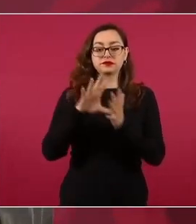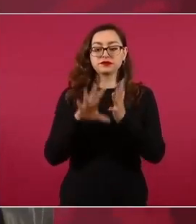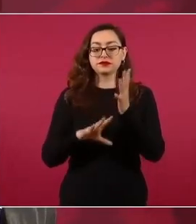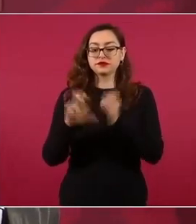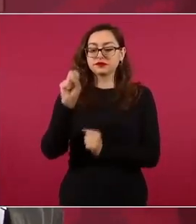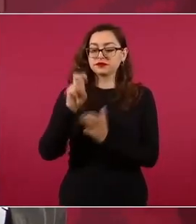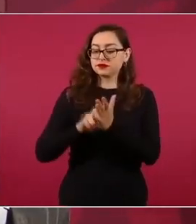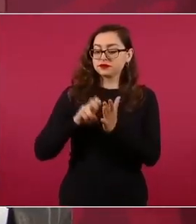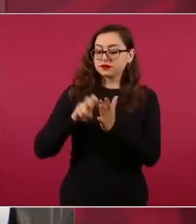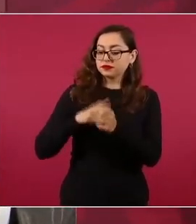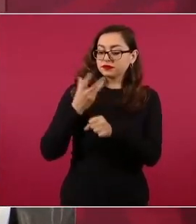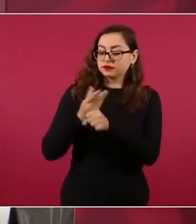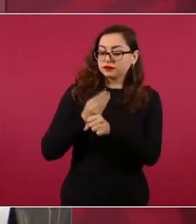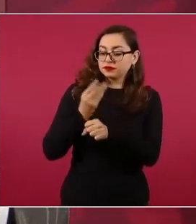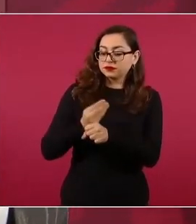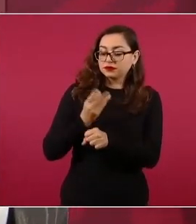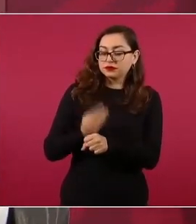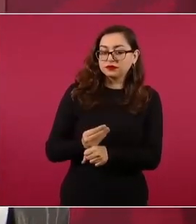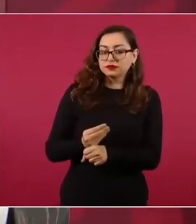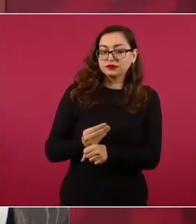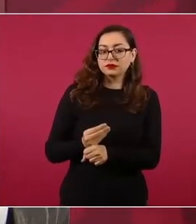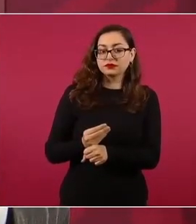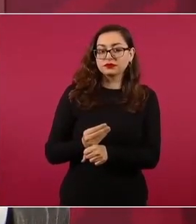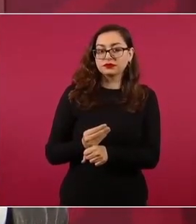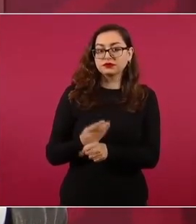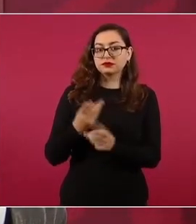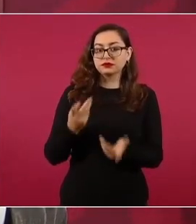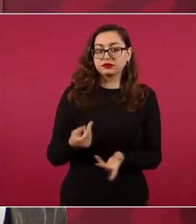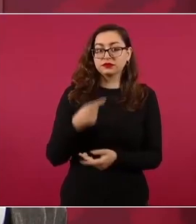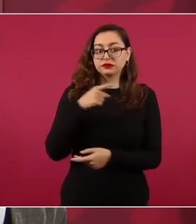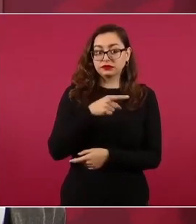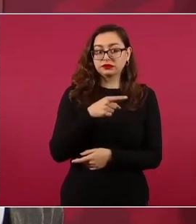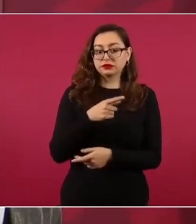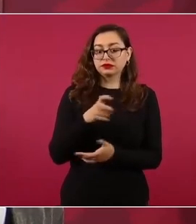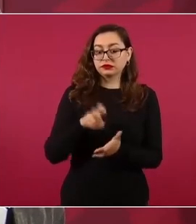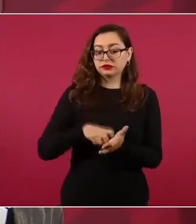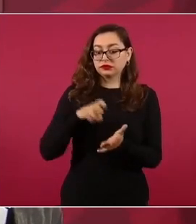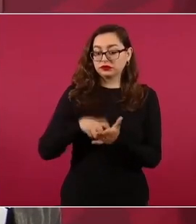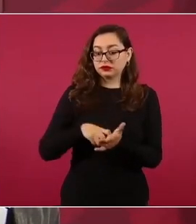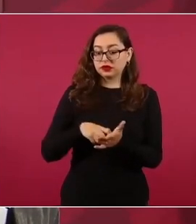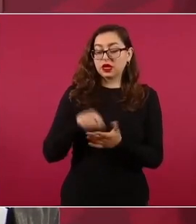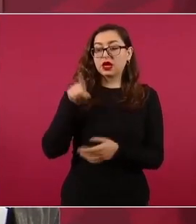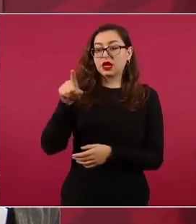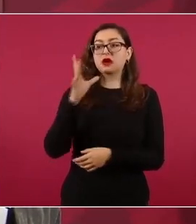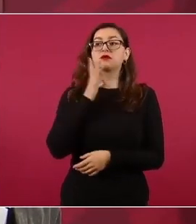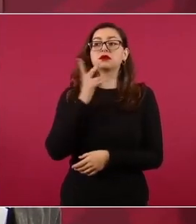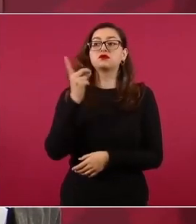para permitir la reelección en el Congreso.